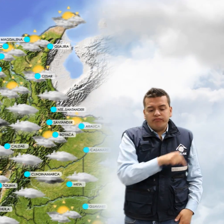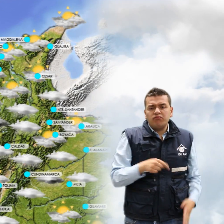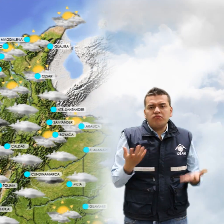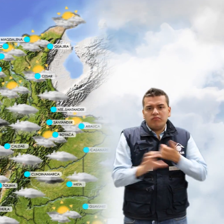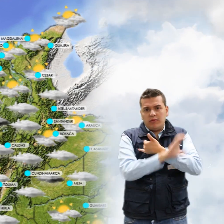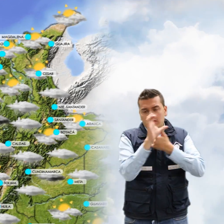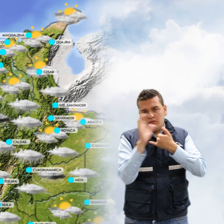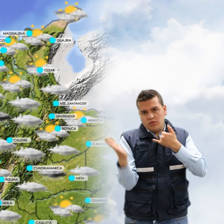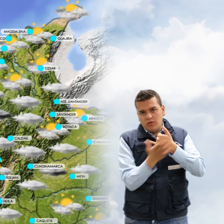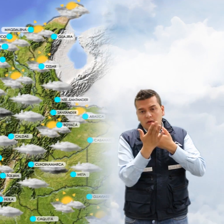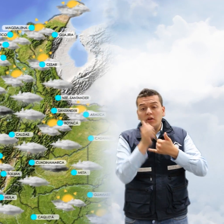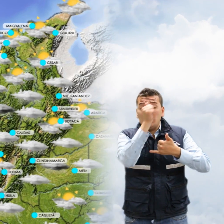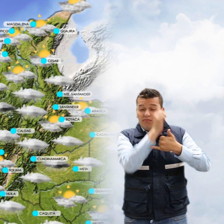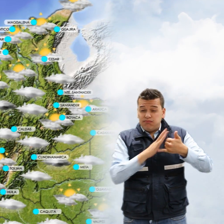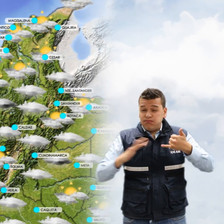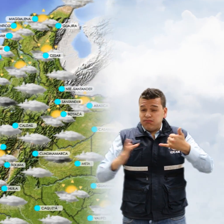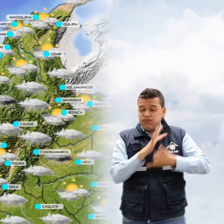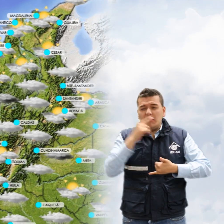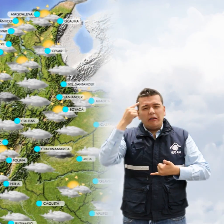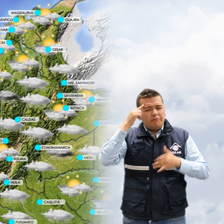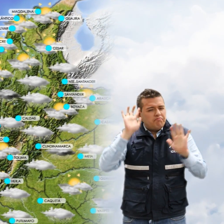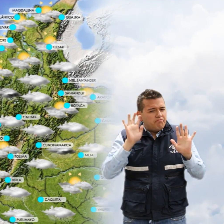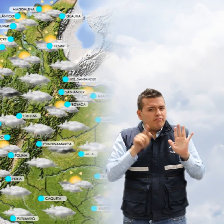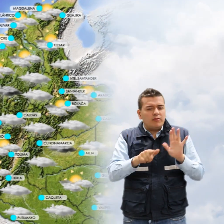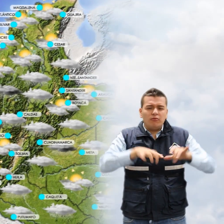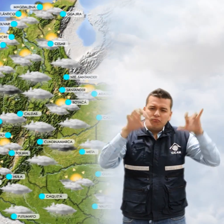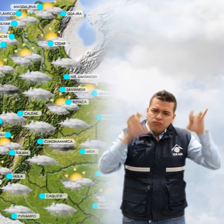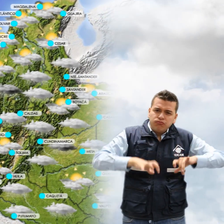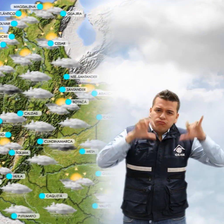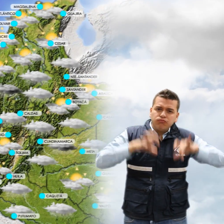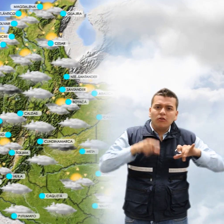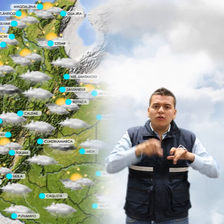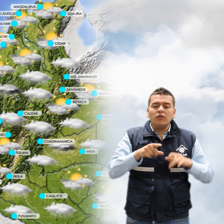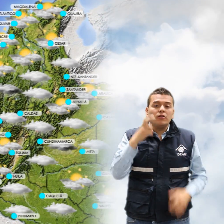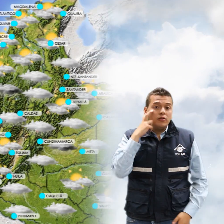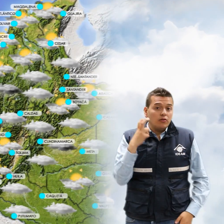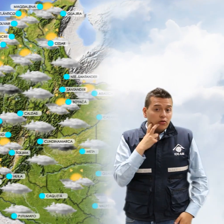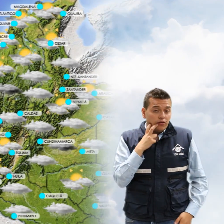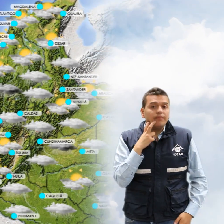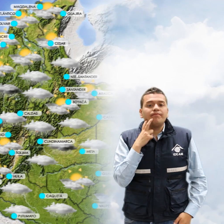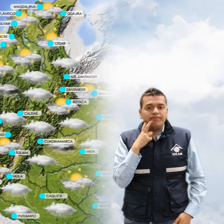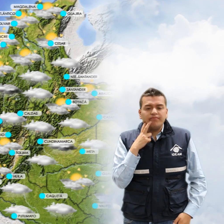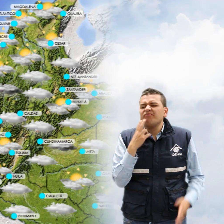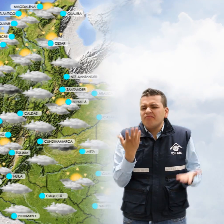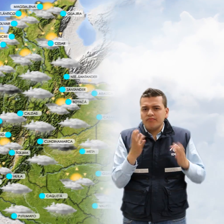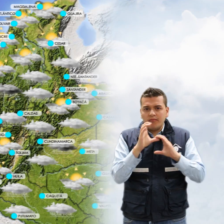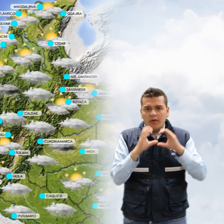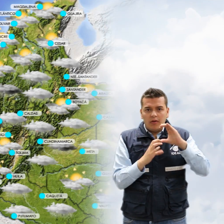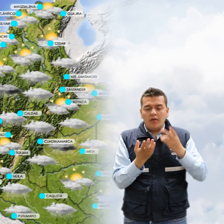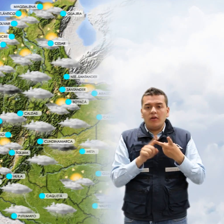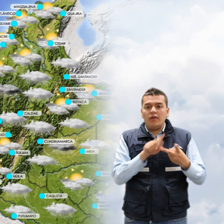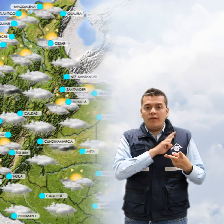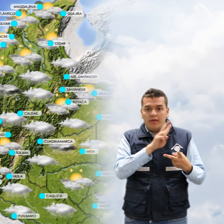Caribe. En la región pacífica, prevé condiciones de lluvia, especialmente en el departamento del Chocó. En sectores de Cauca, Valle y